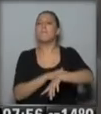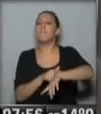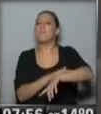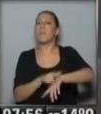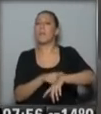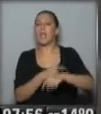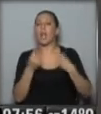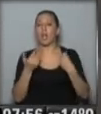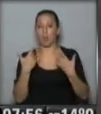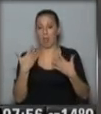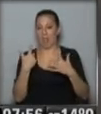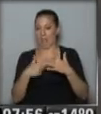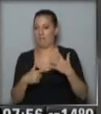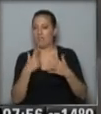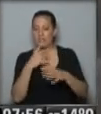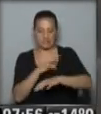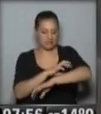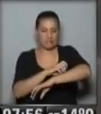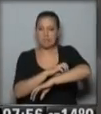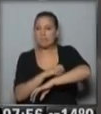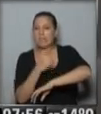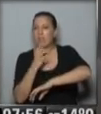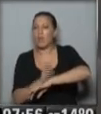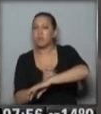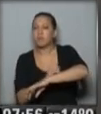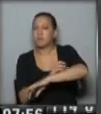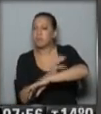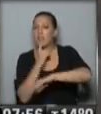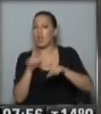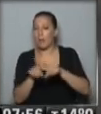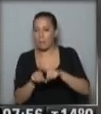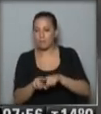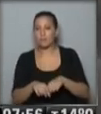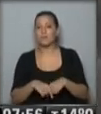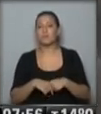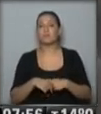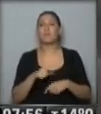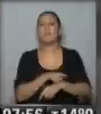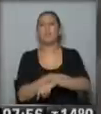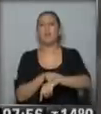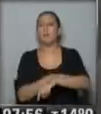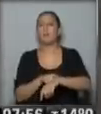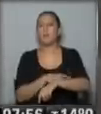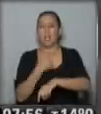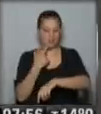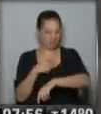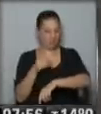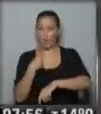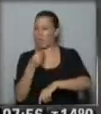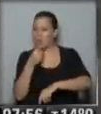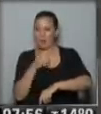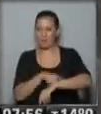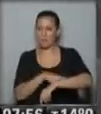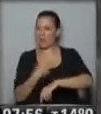pueden ser muy variados como eczemas, urticarias, estas reacciones en la piel inexplicables después que comemos ciertos